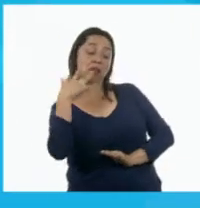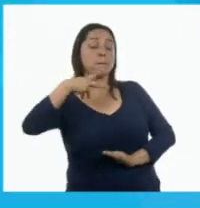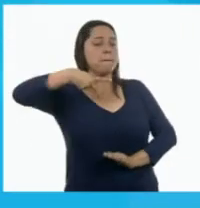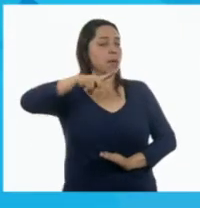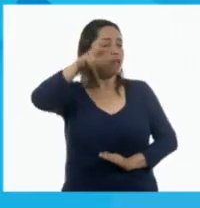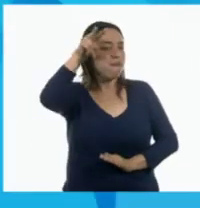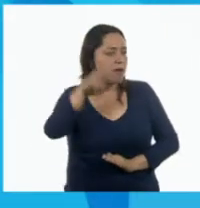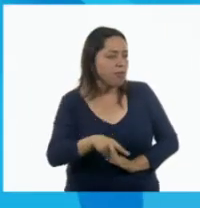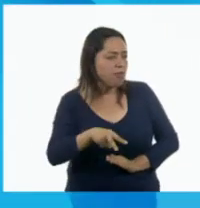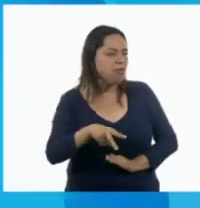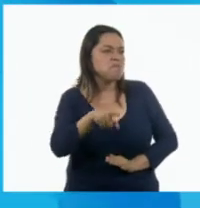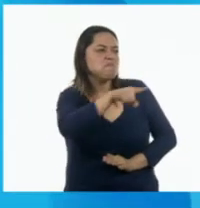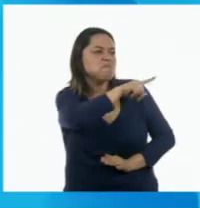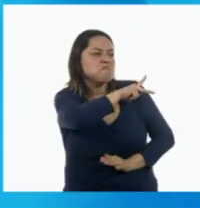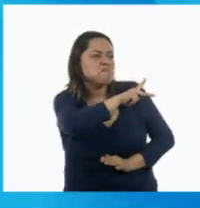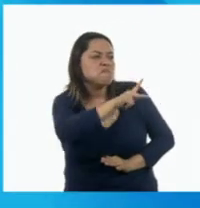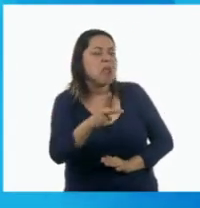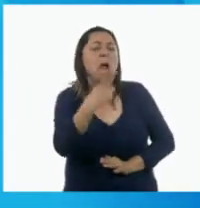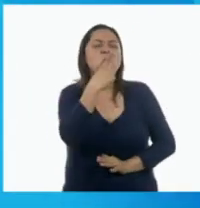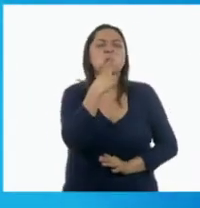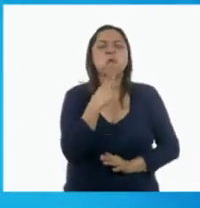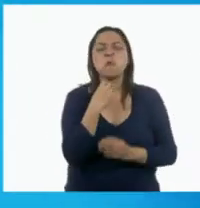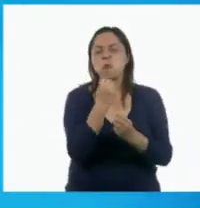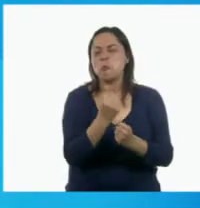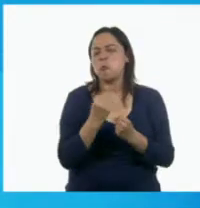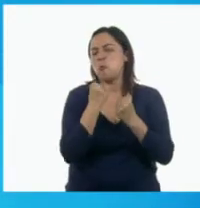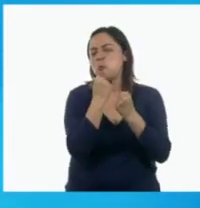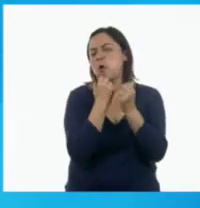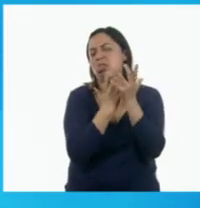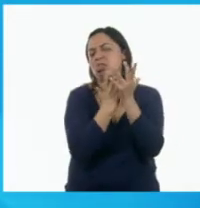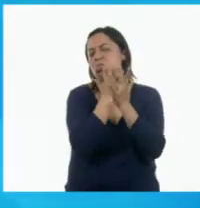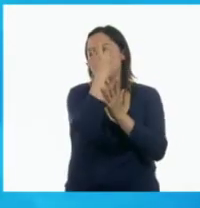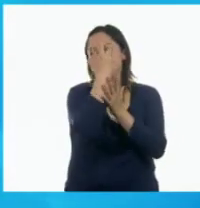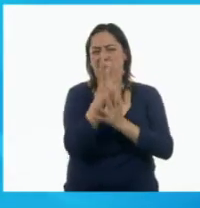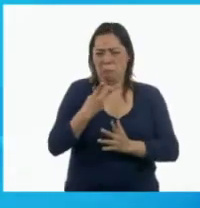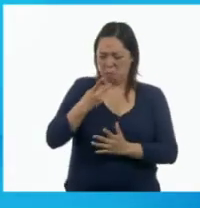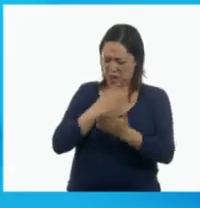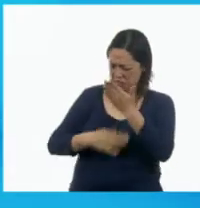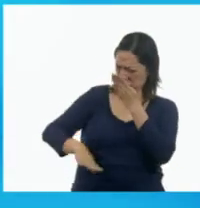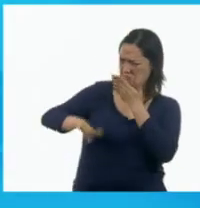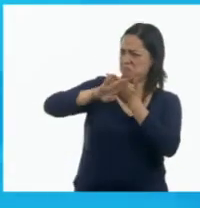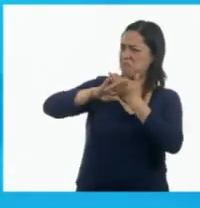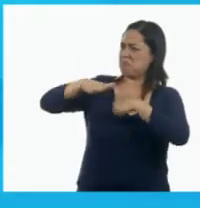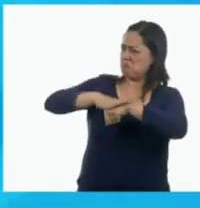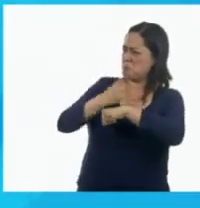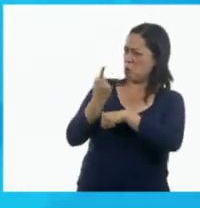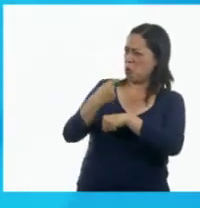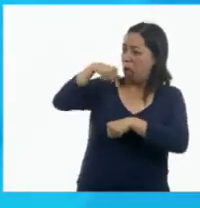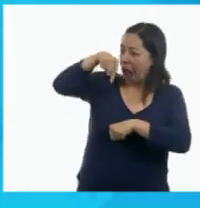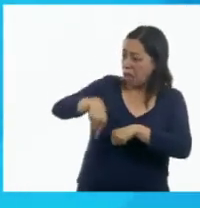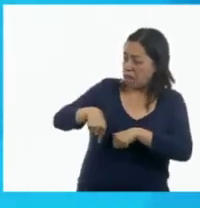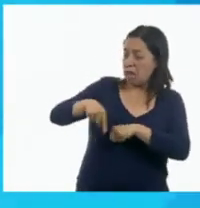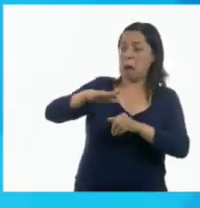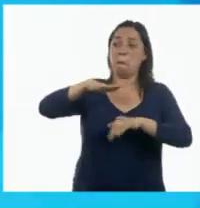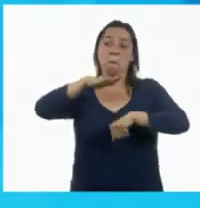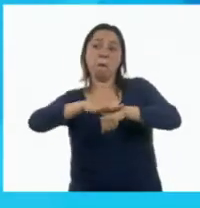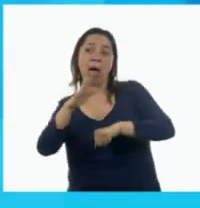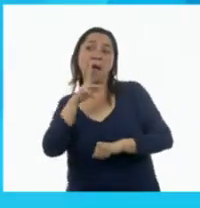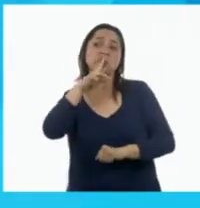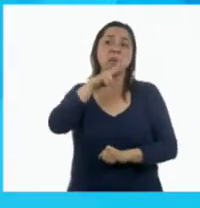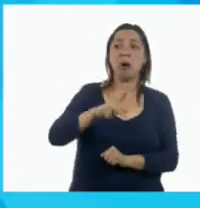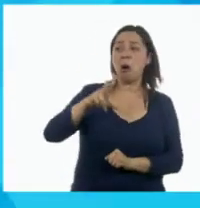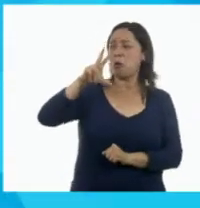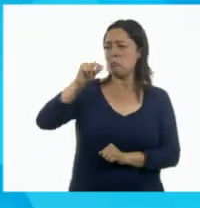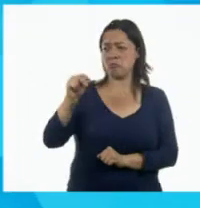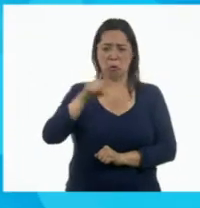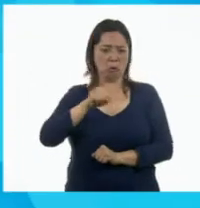es que son empalagosas. ¿Pero qué tienes en contra de nuestro sabor? Aquí nadie es mejor o peor. El mango tiene razón.